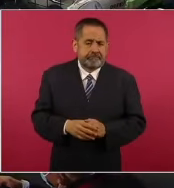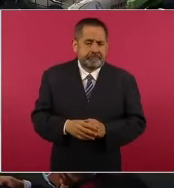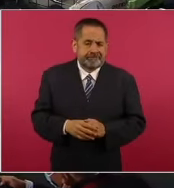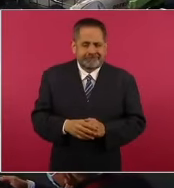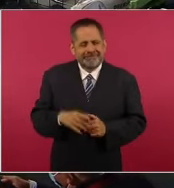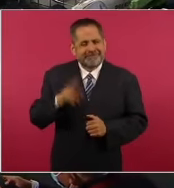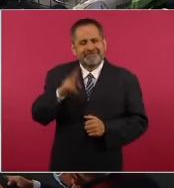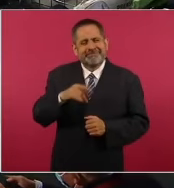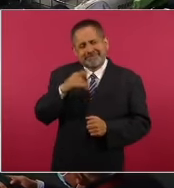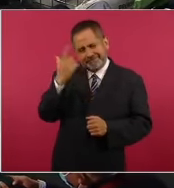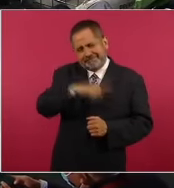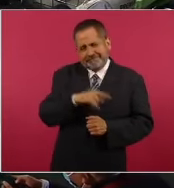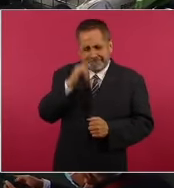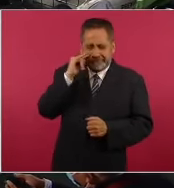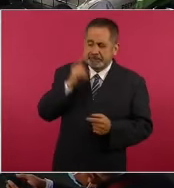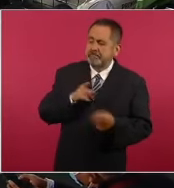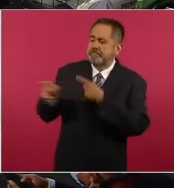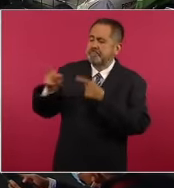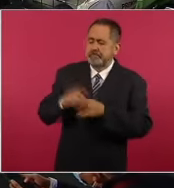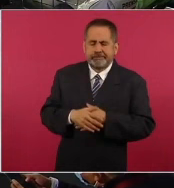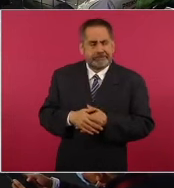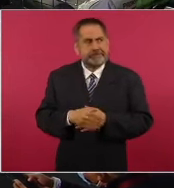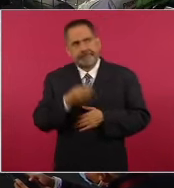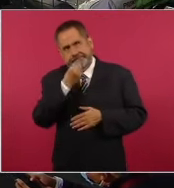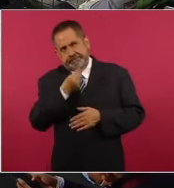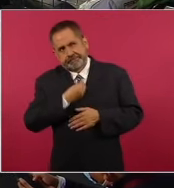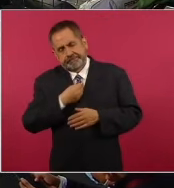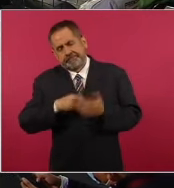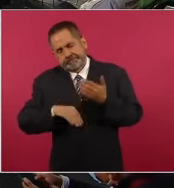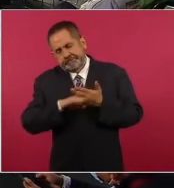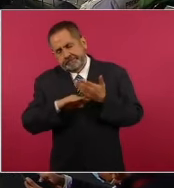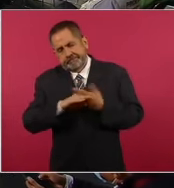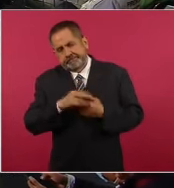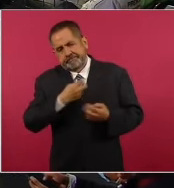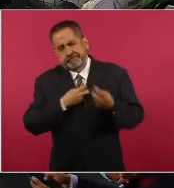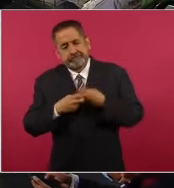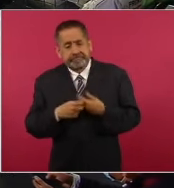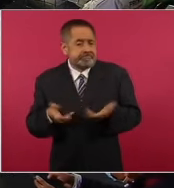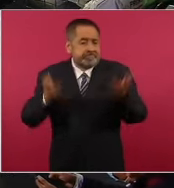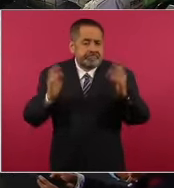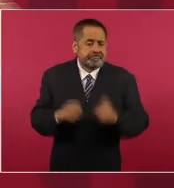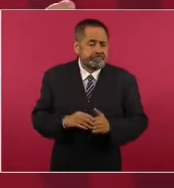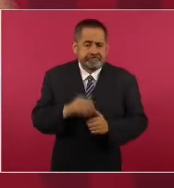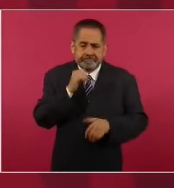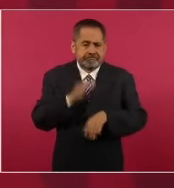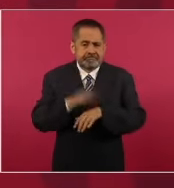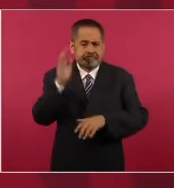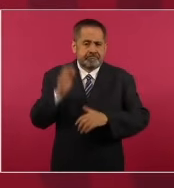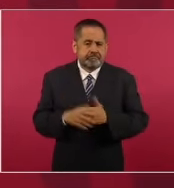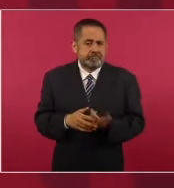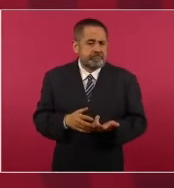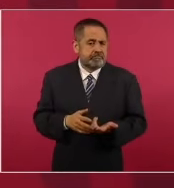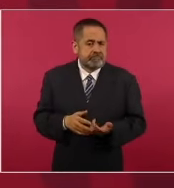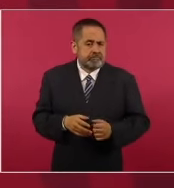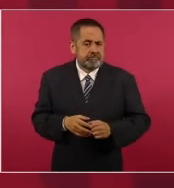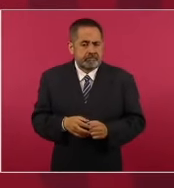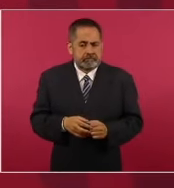ofensa y la molestia por estar siendo